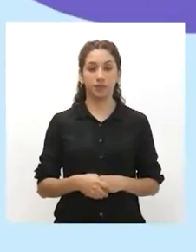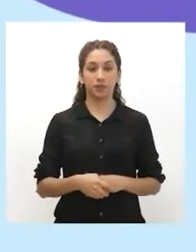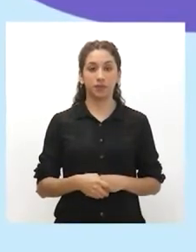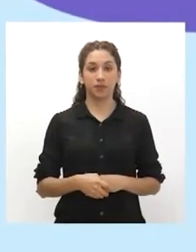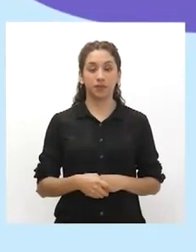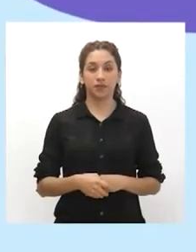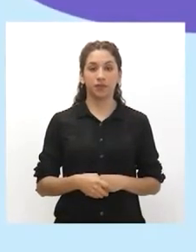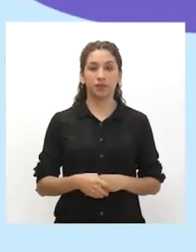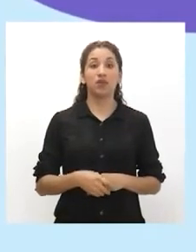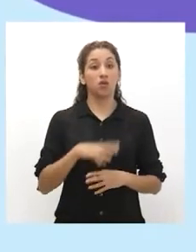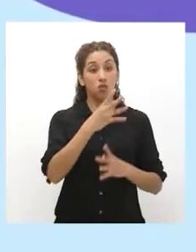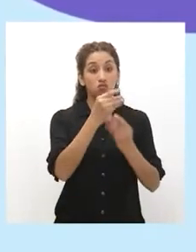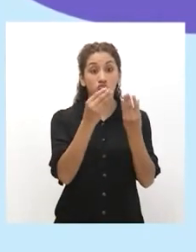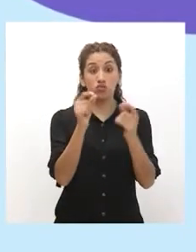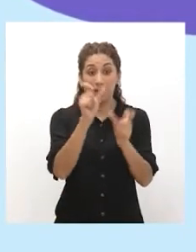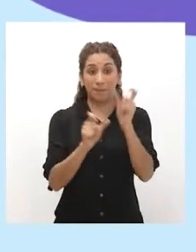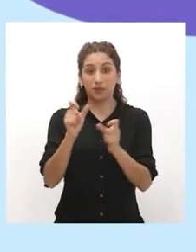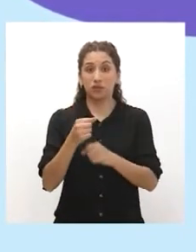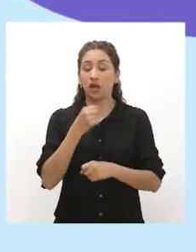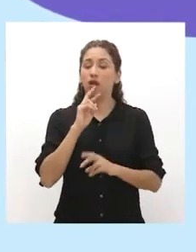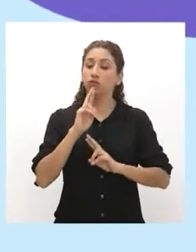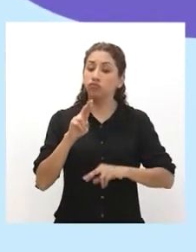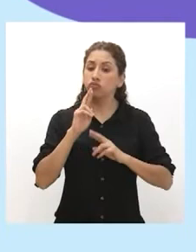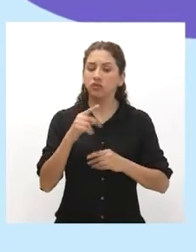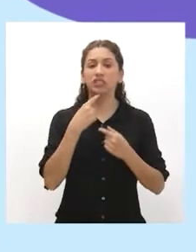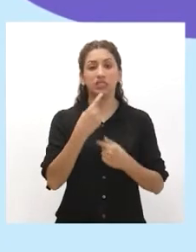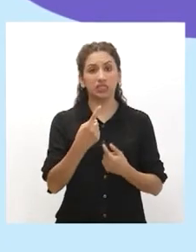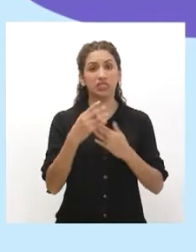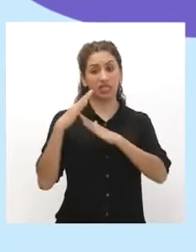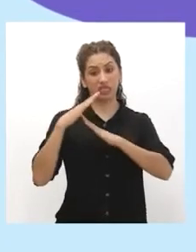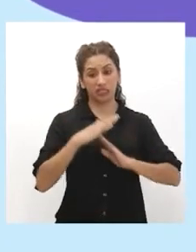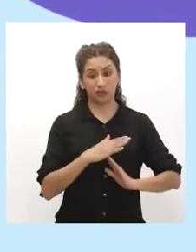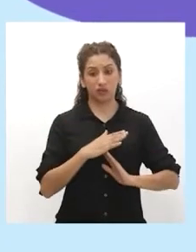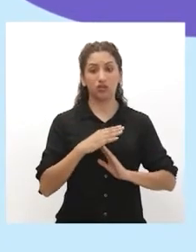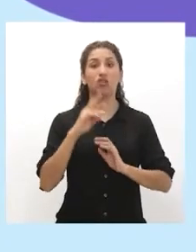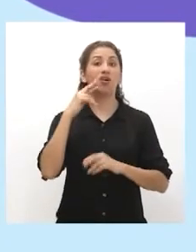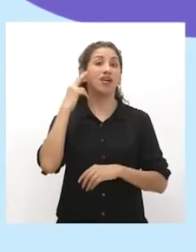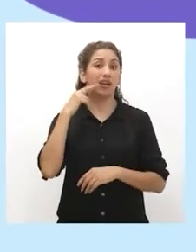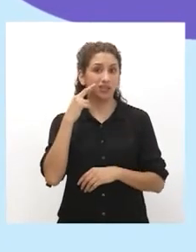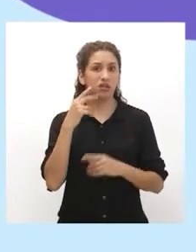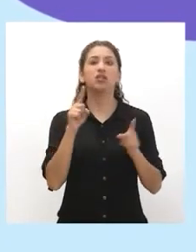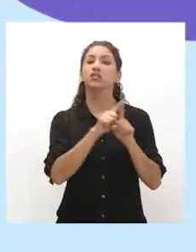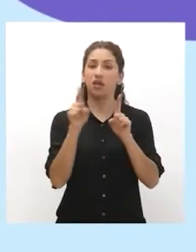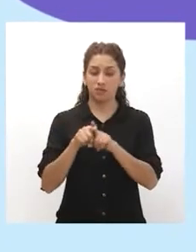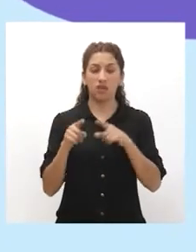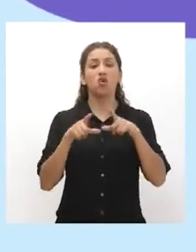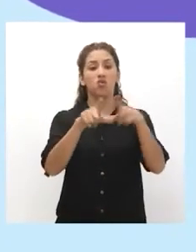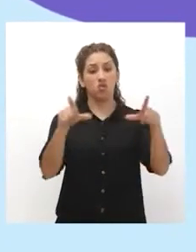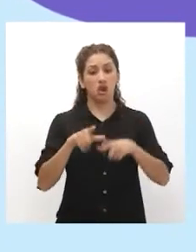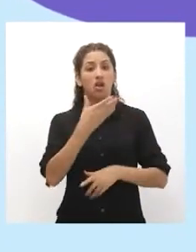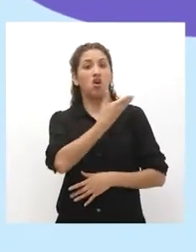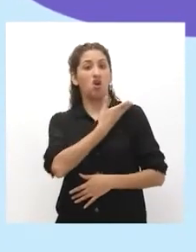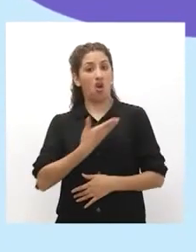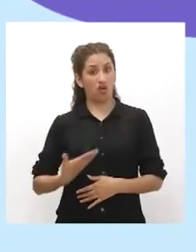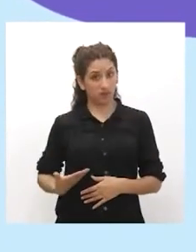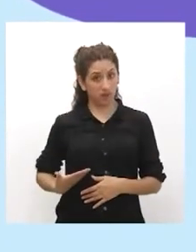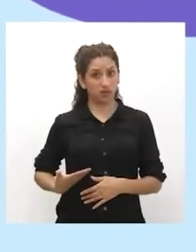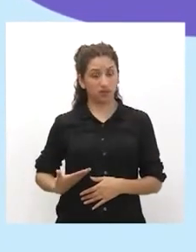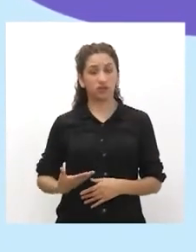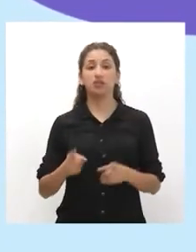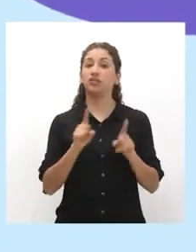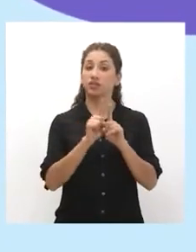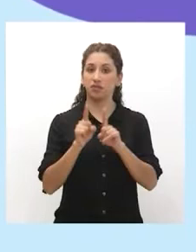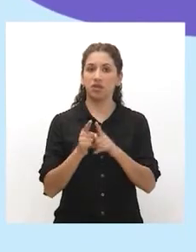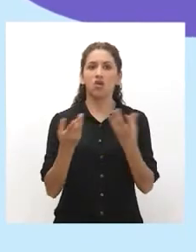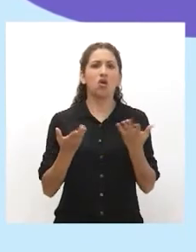Pues varios entrevistados señalaron que la discriminación racial también se da en instancias estatales, algunas de las cuales